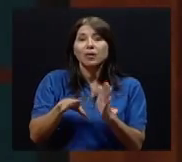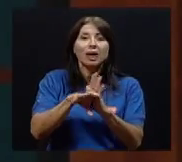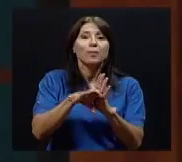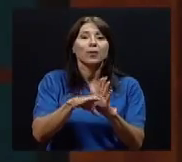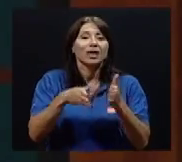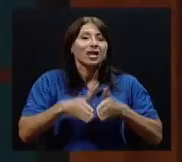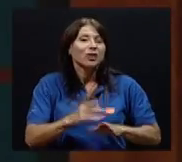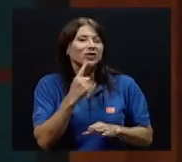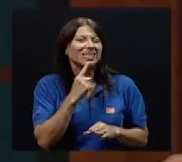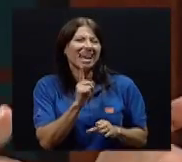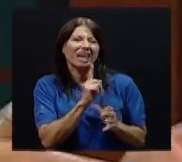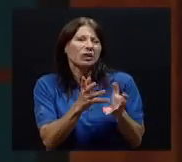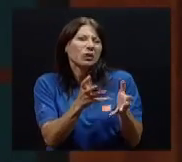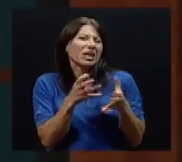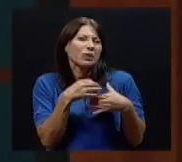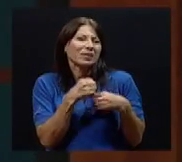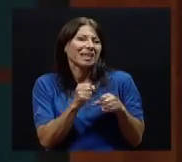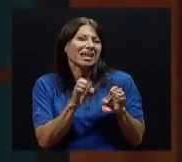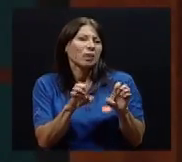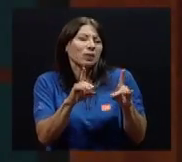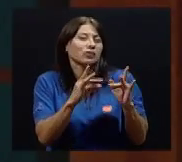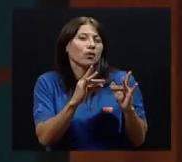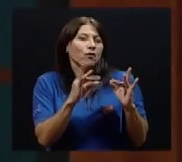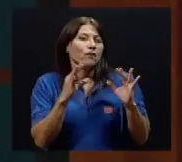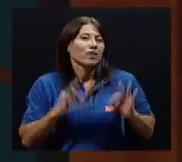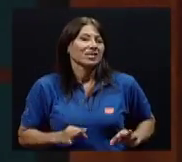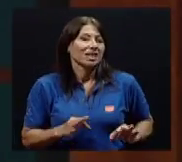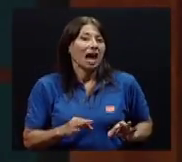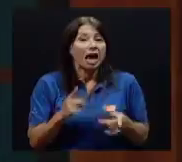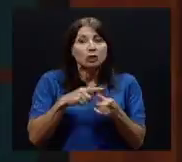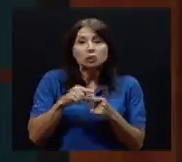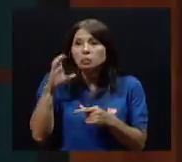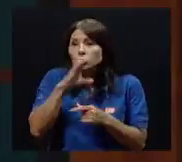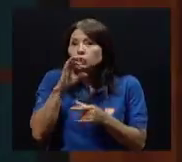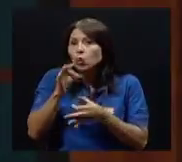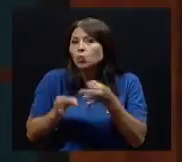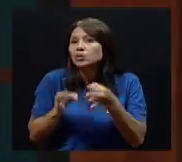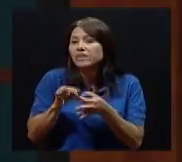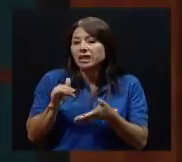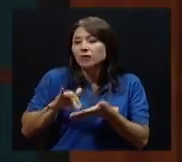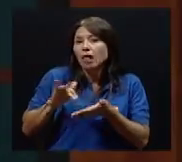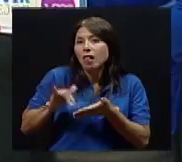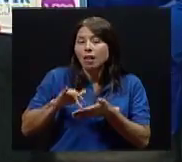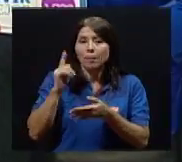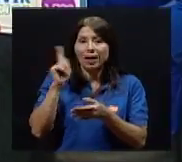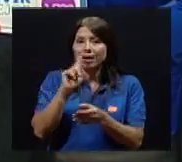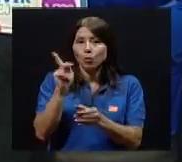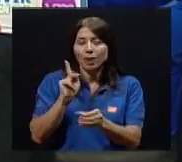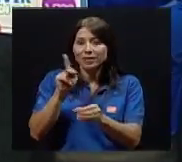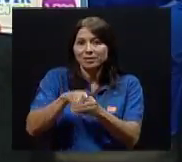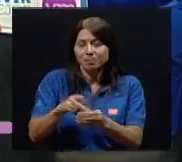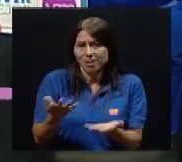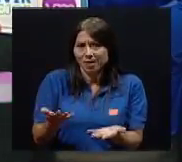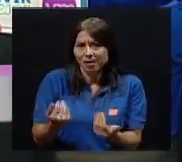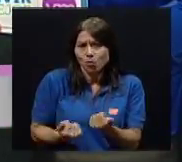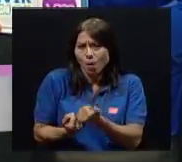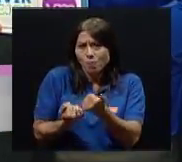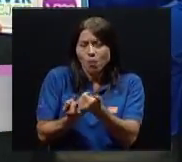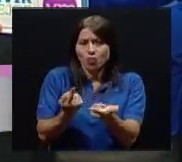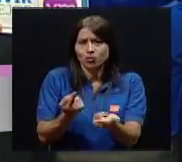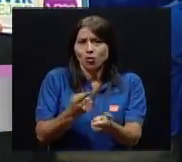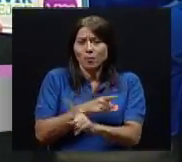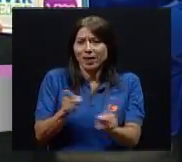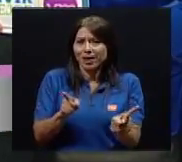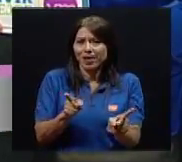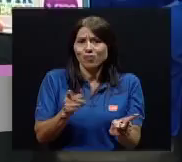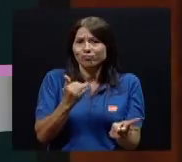le hago un dictamen médico, le busco una justificación para que no participe, lo apoyo en ese sentido. Entonces, yo